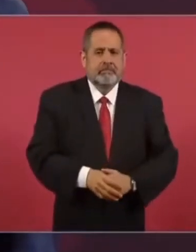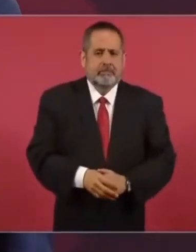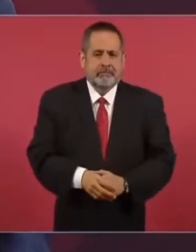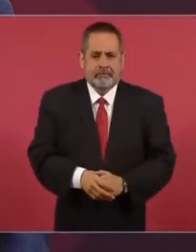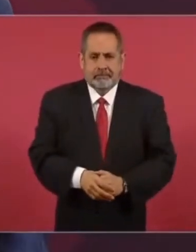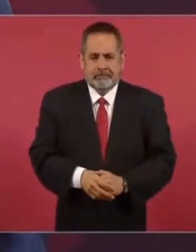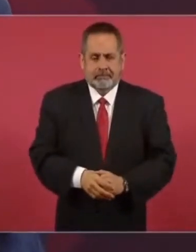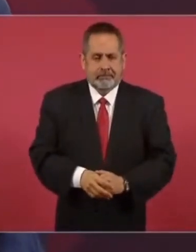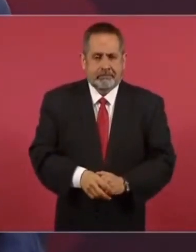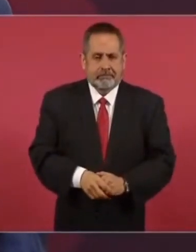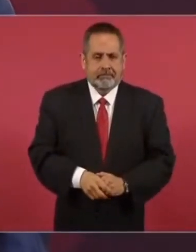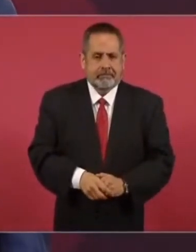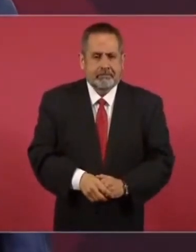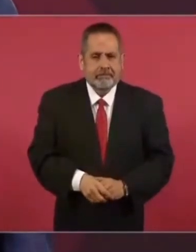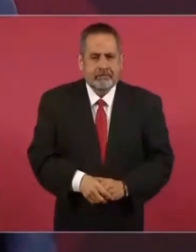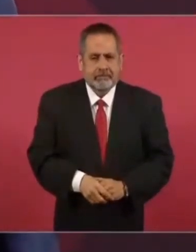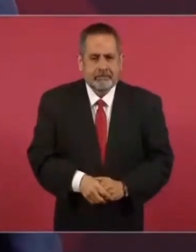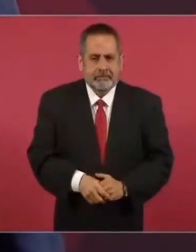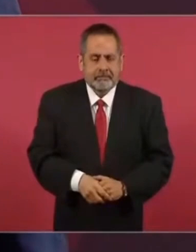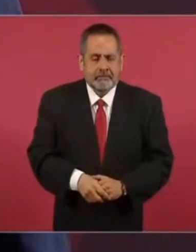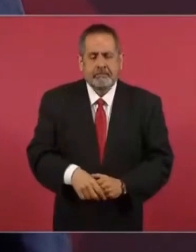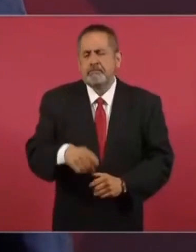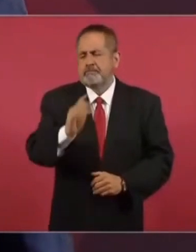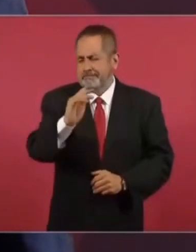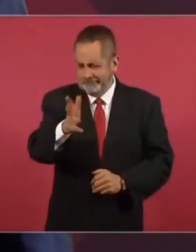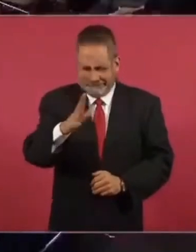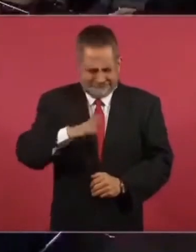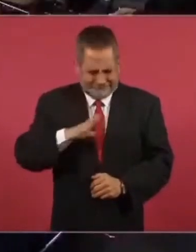Hay ya